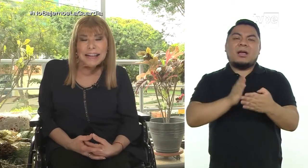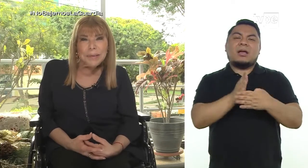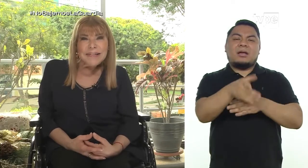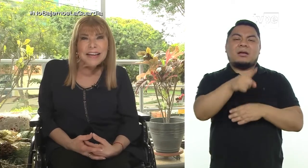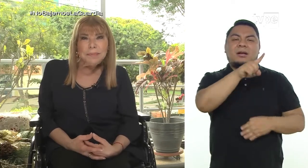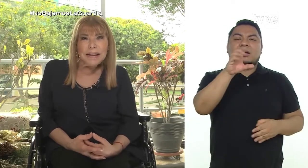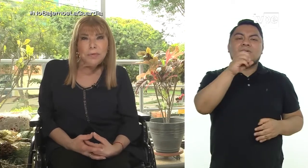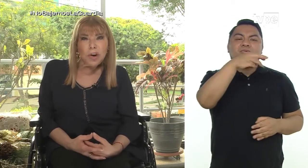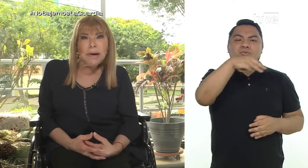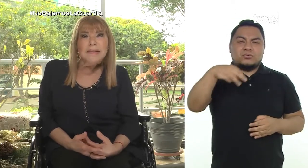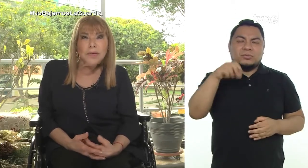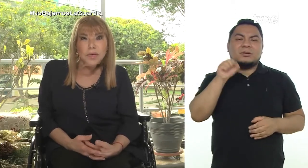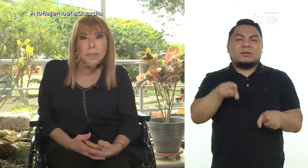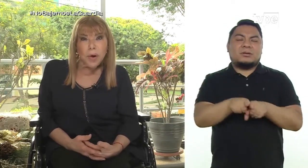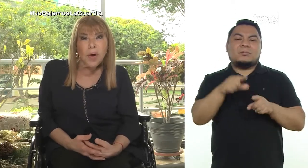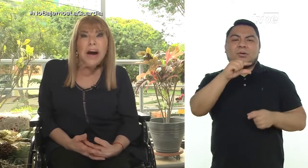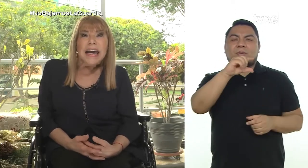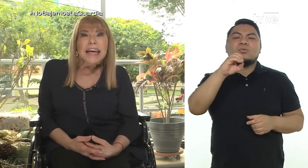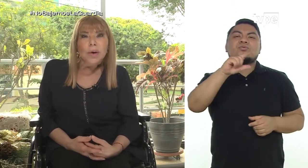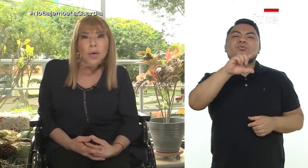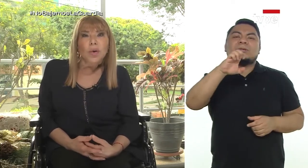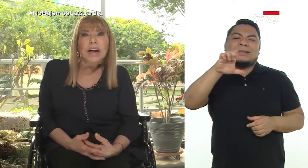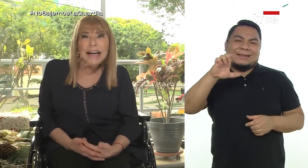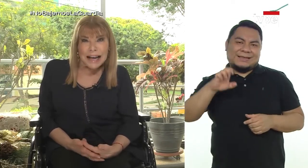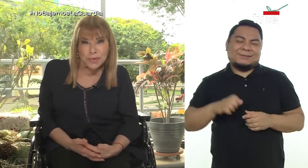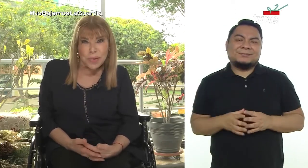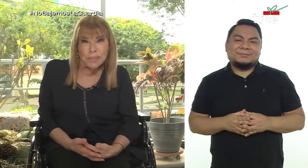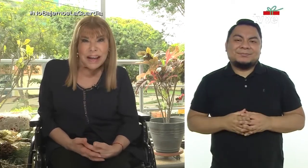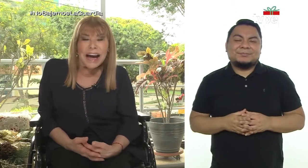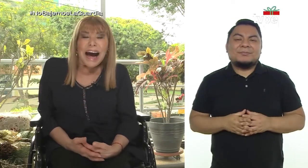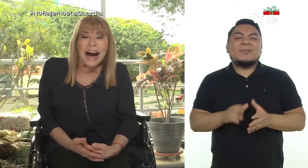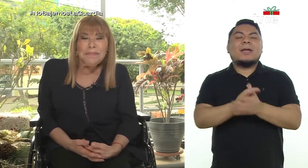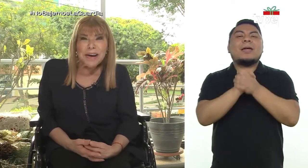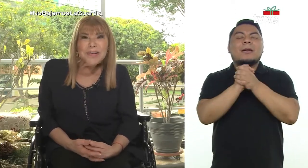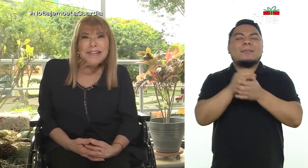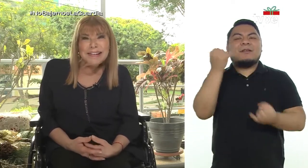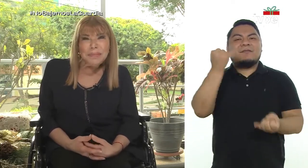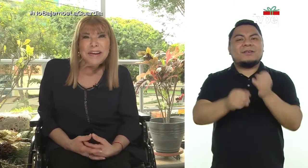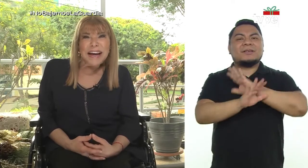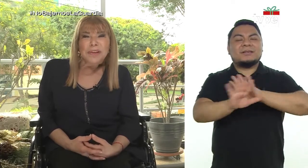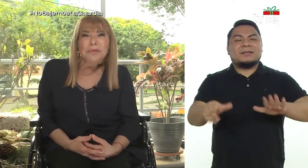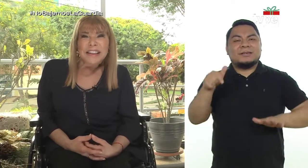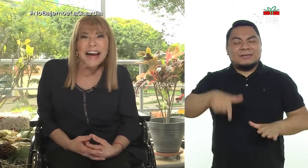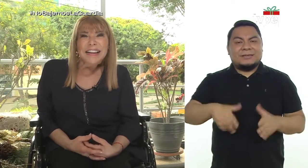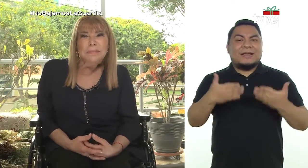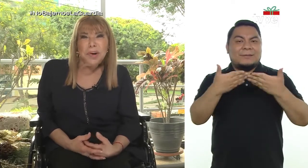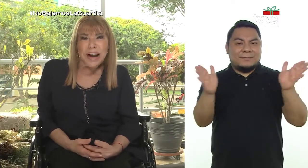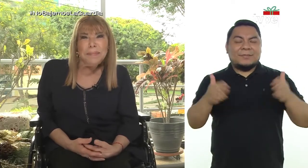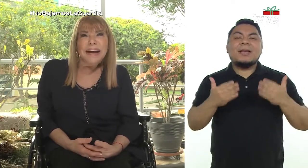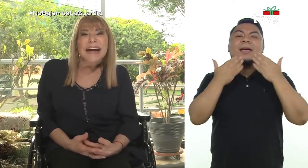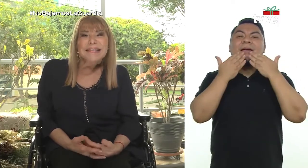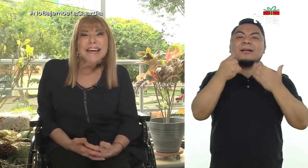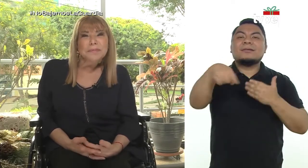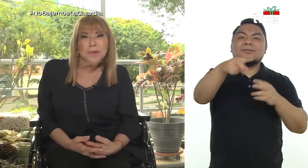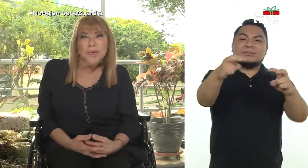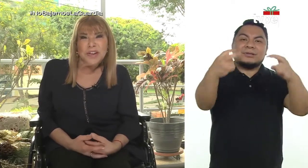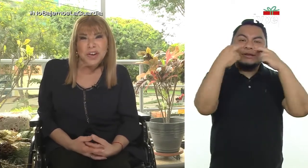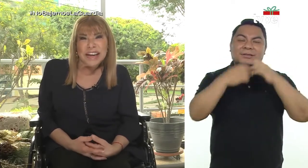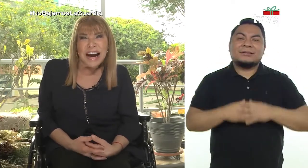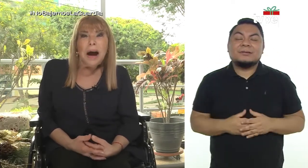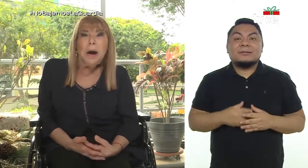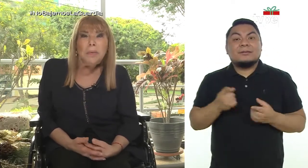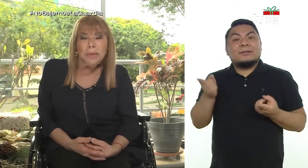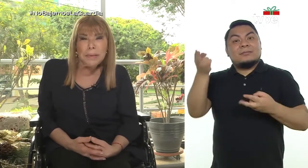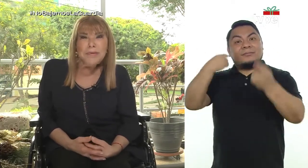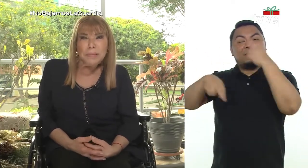a través de las plataformas Zoom Pro y Google Classroom. Amigos, así estamos llegando al final del programa. Gracias por su